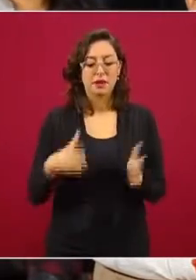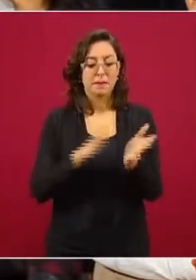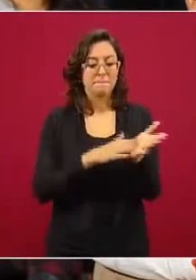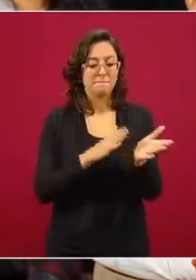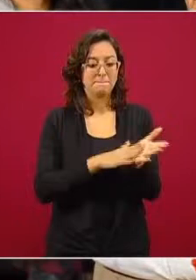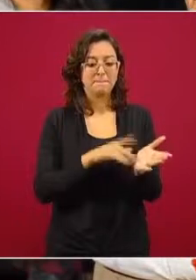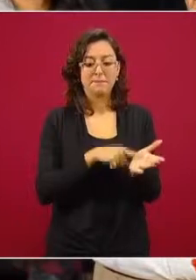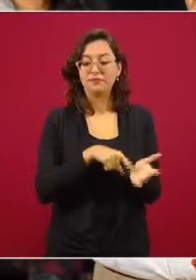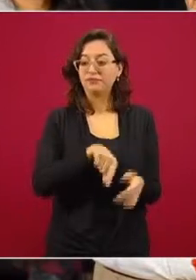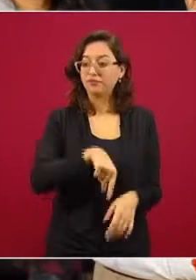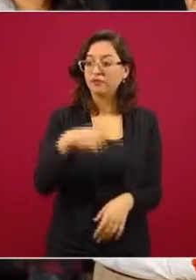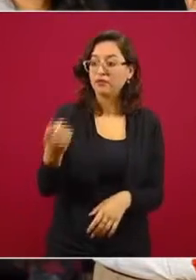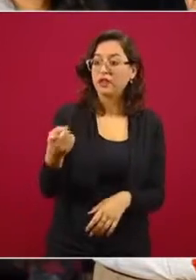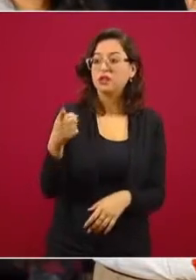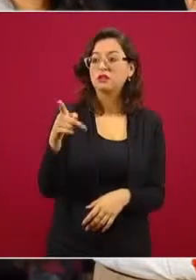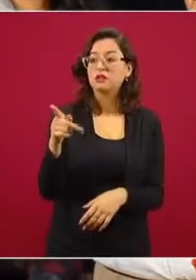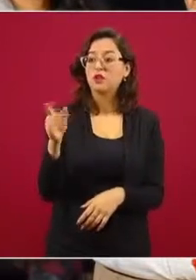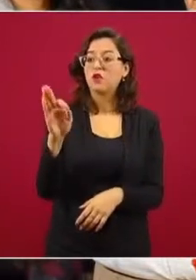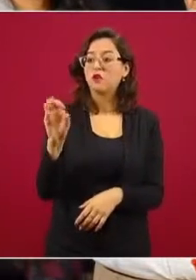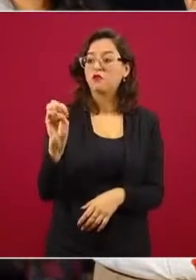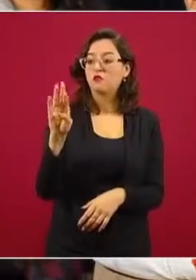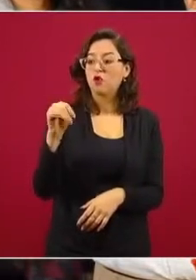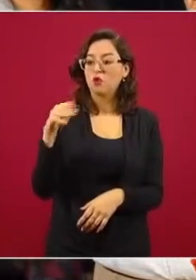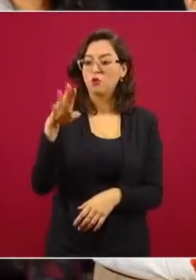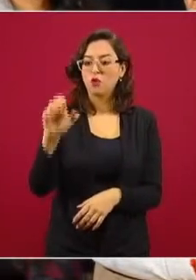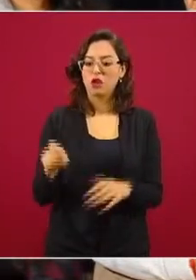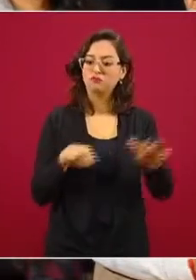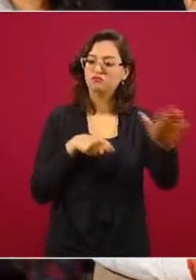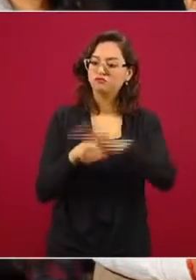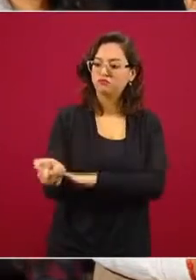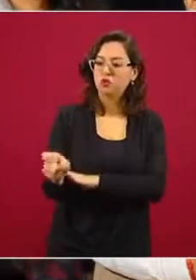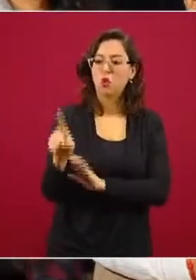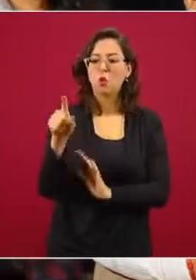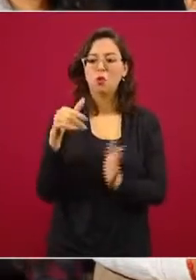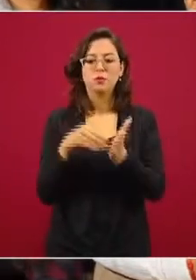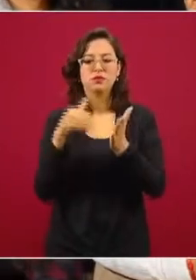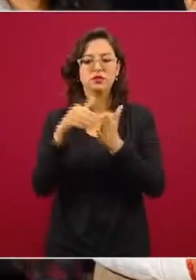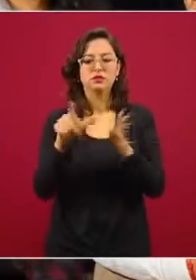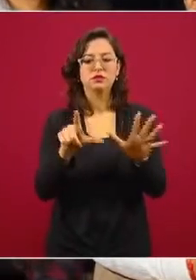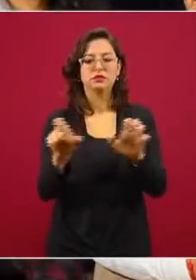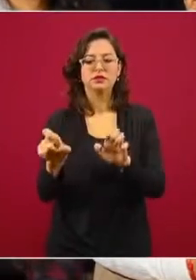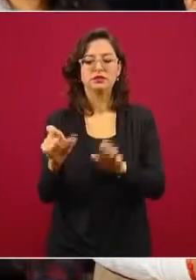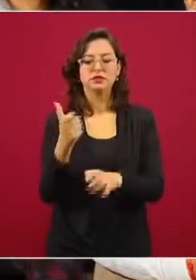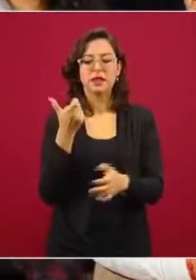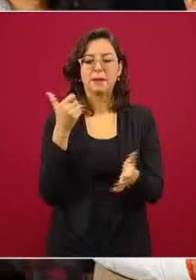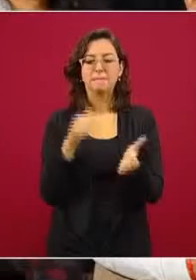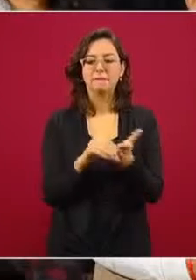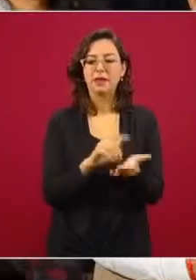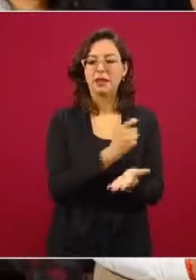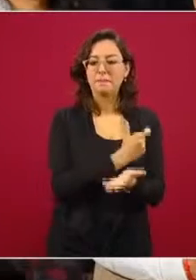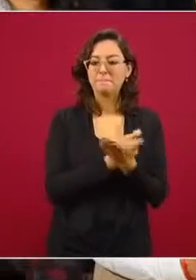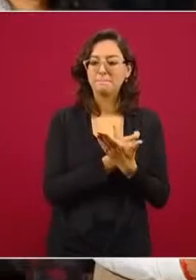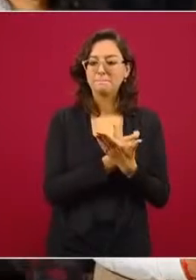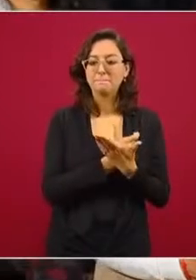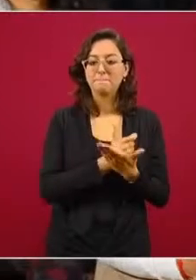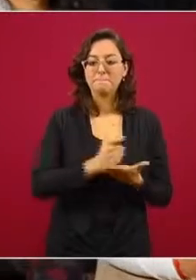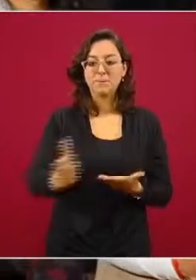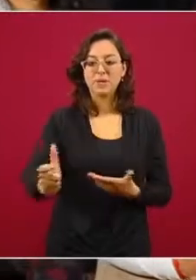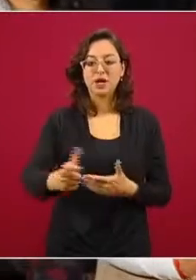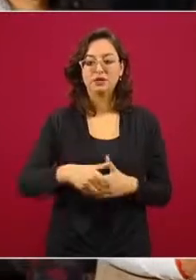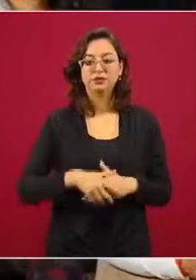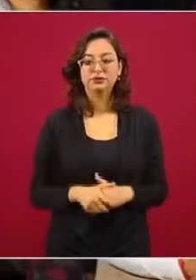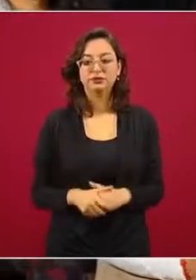programa Fórmula de la Tarde recibió un millón 707 mil pesos y además